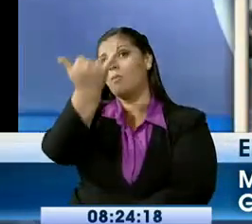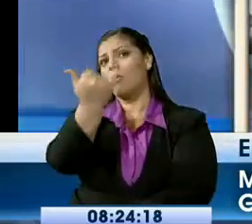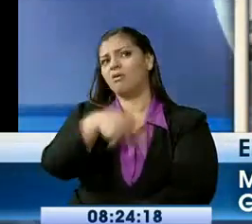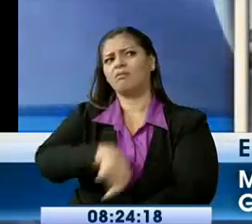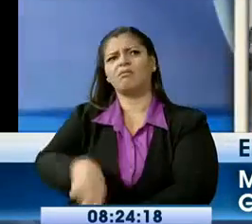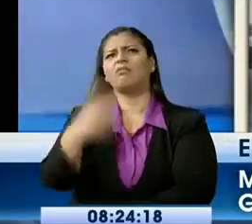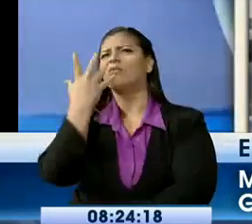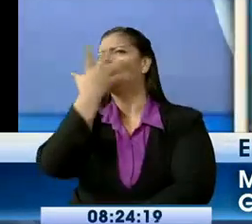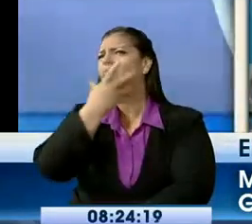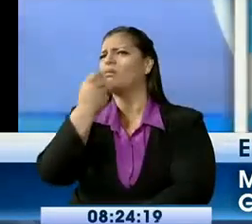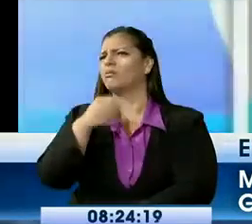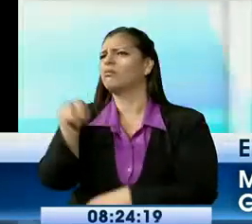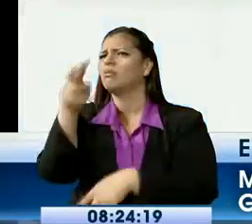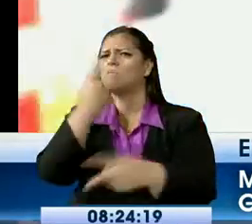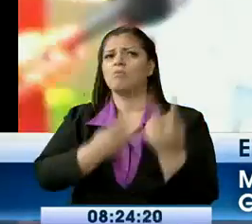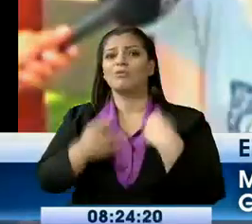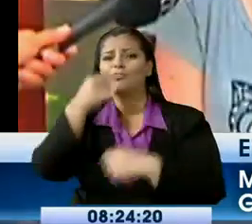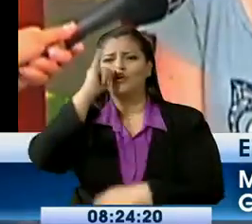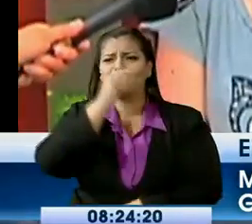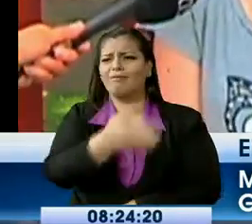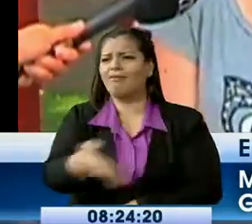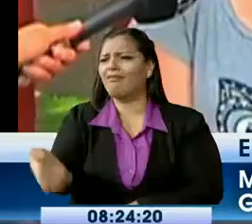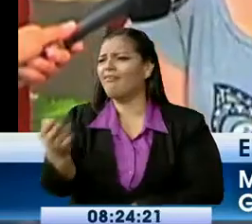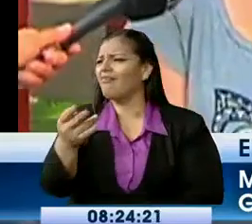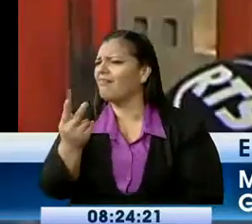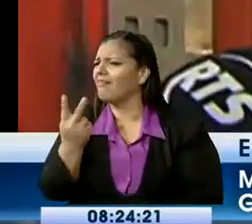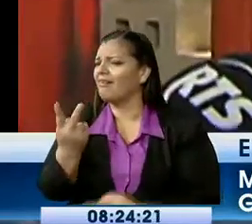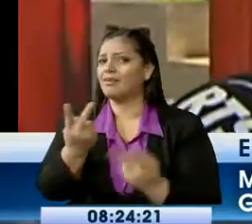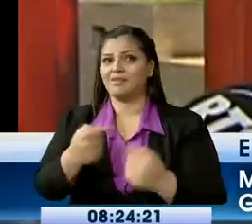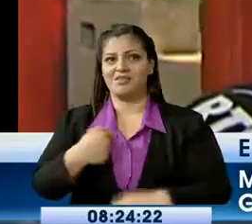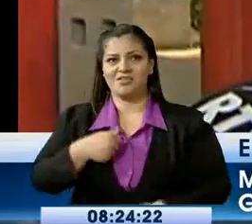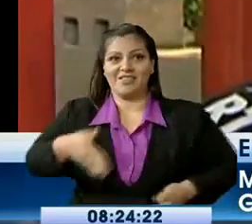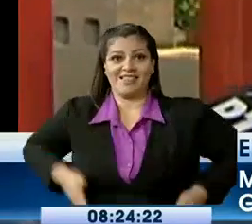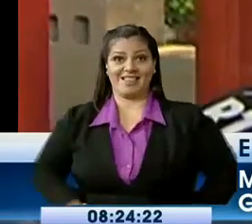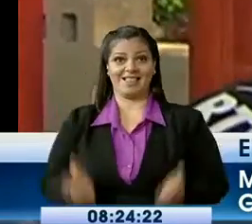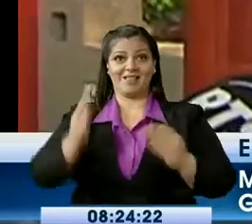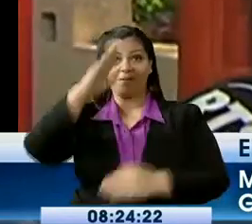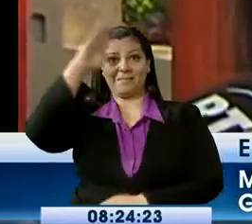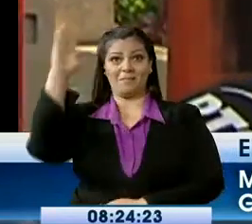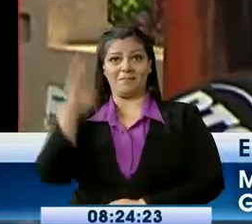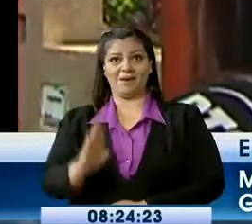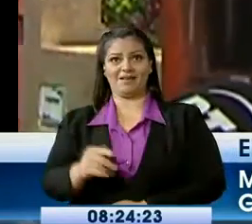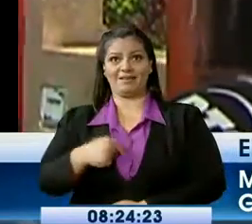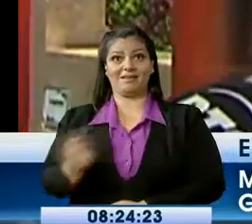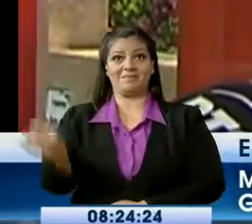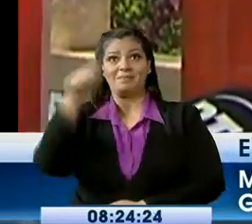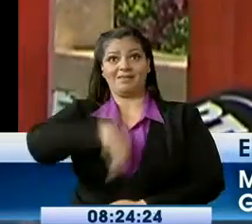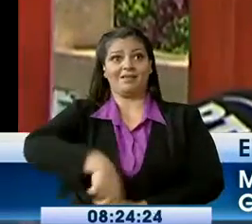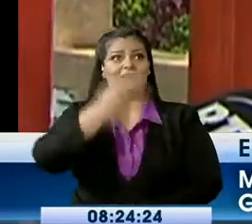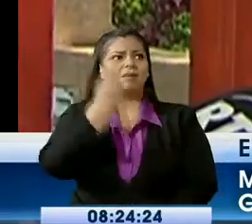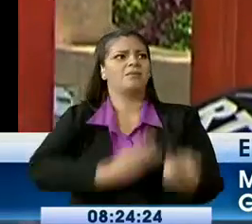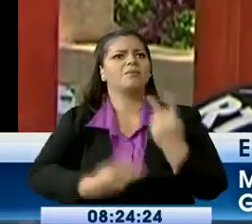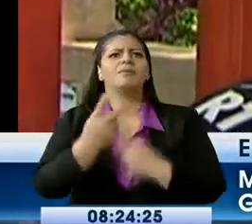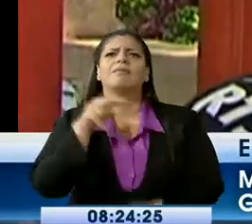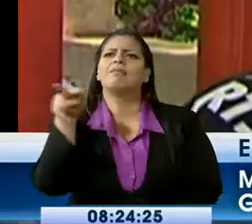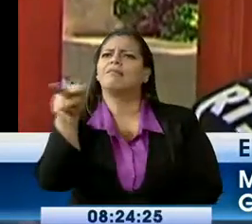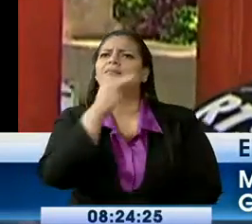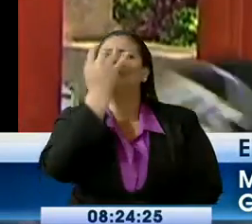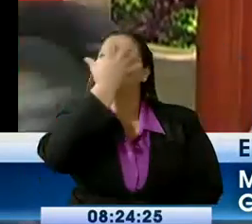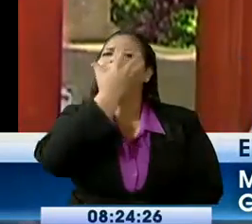atracción por los niños. Vimos de Brasil y la ciudad es bela, muy bonita.